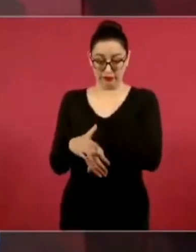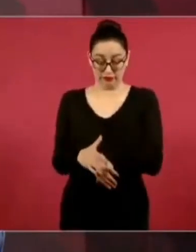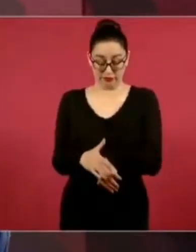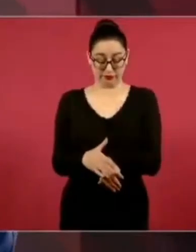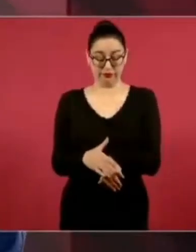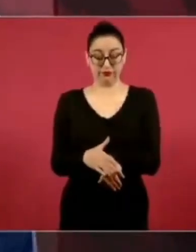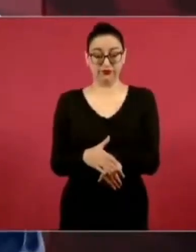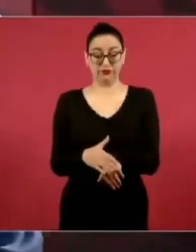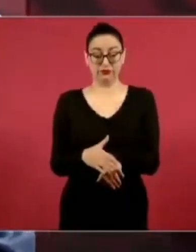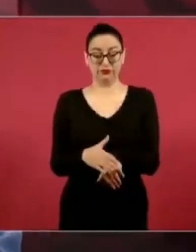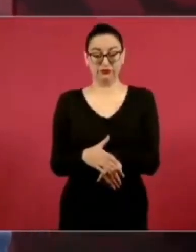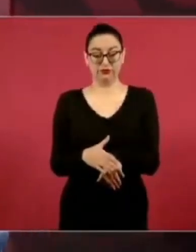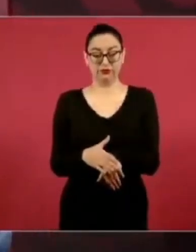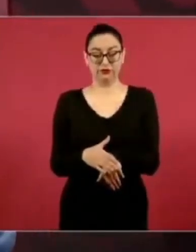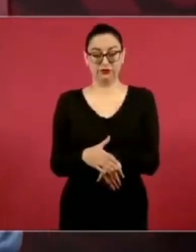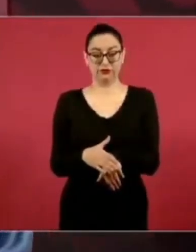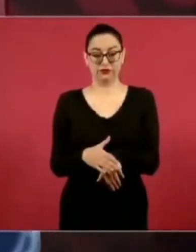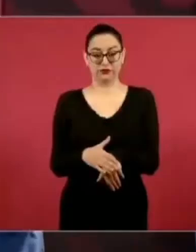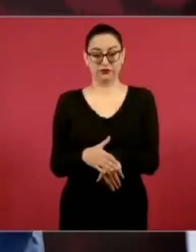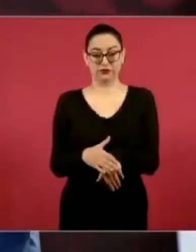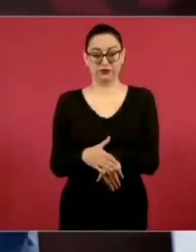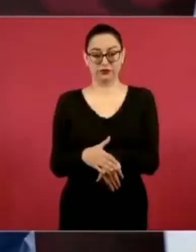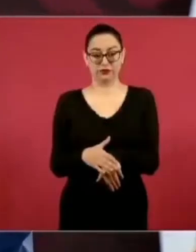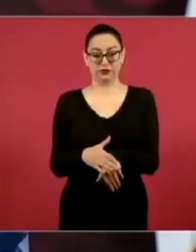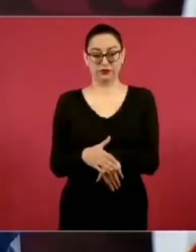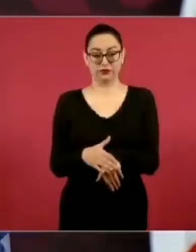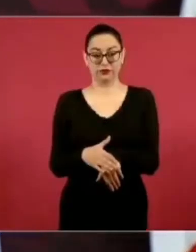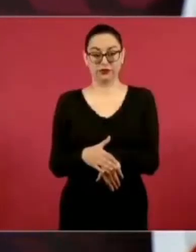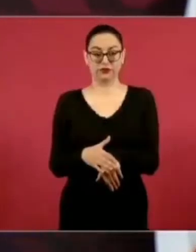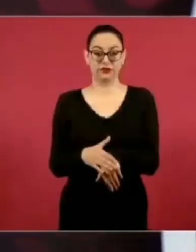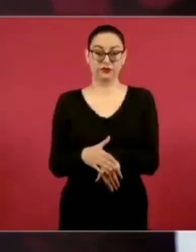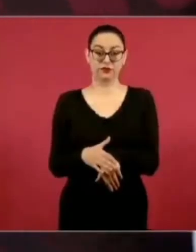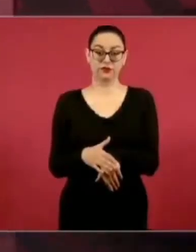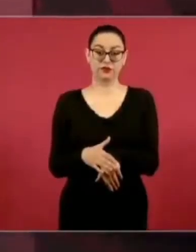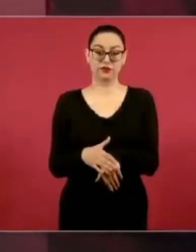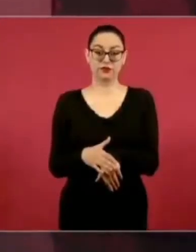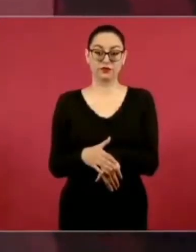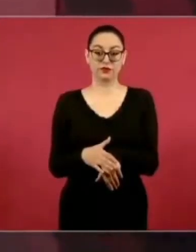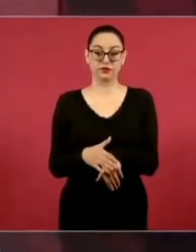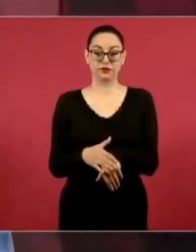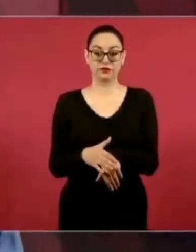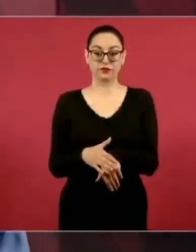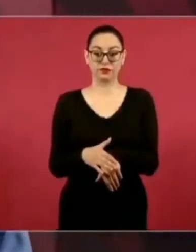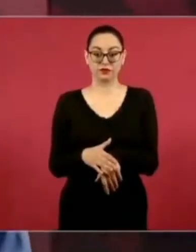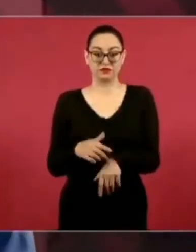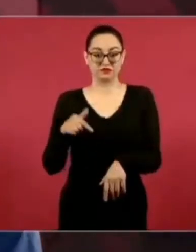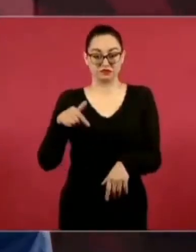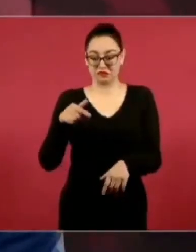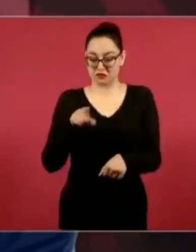ser una escuela